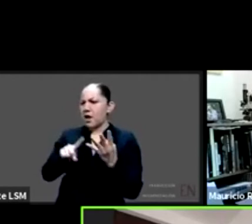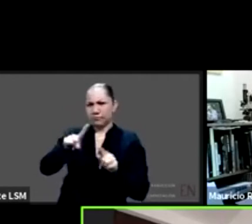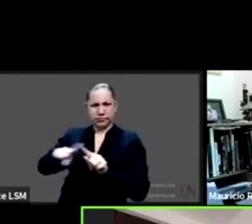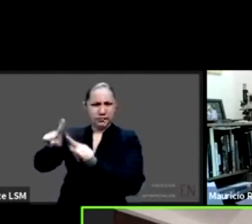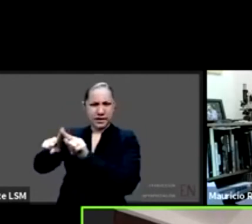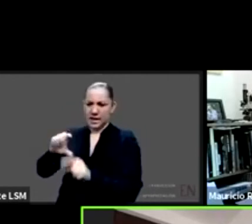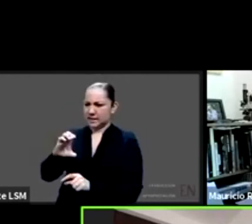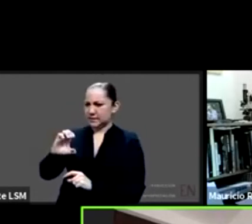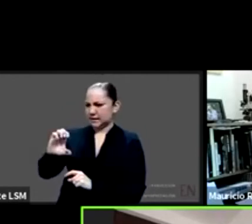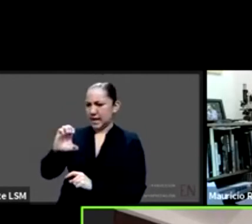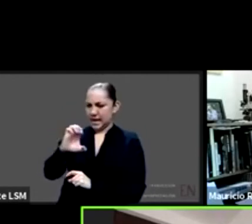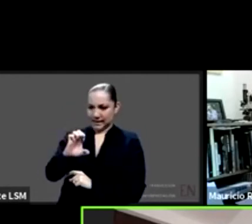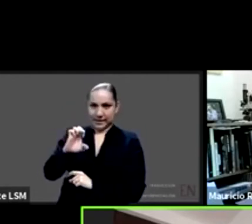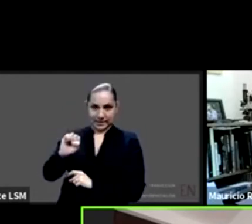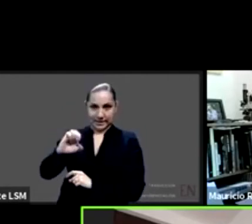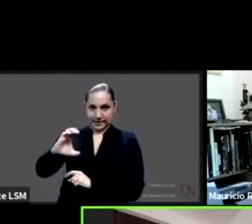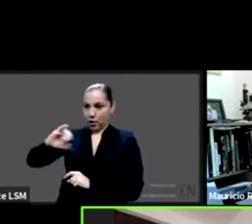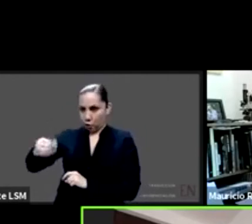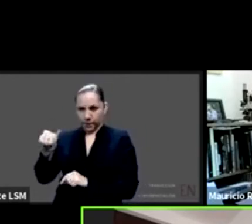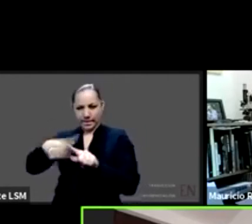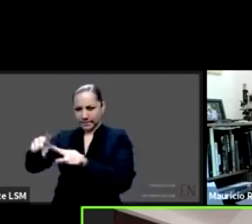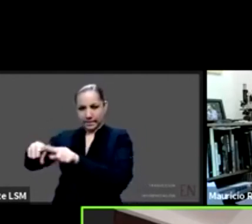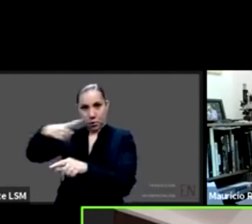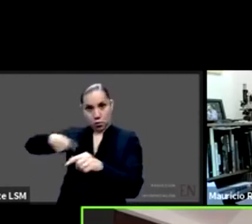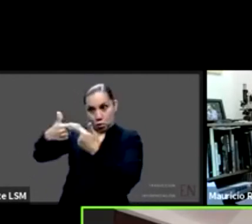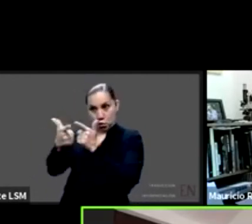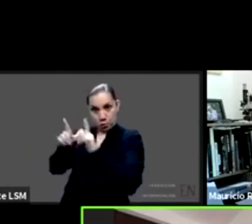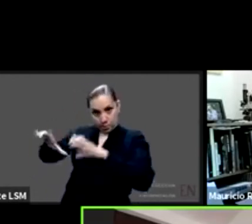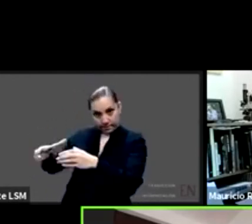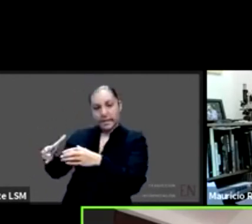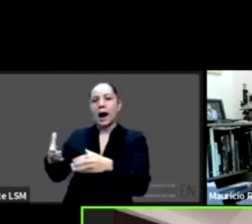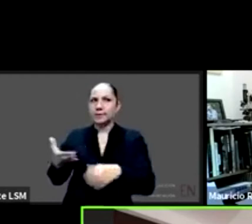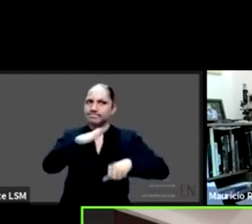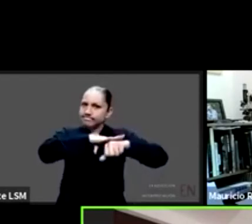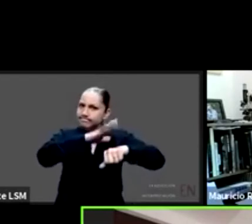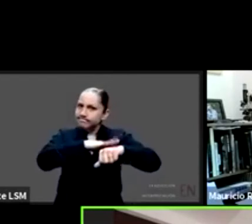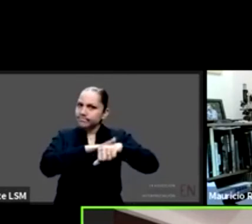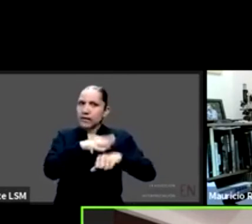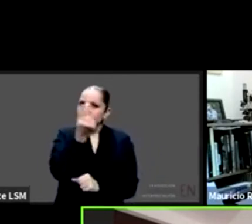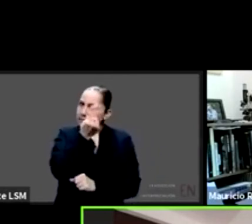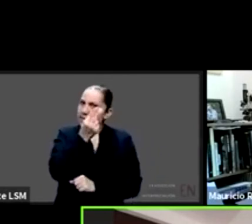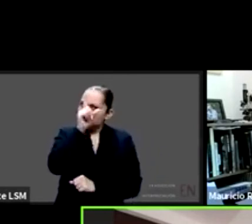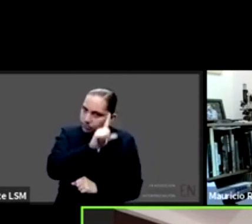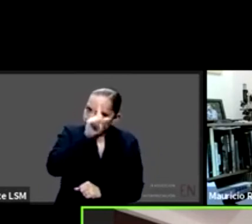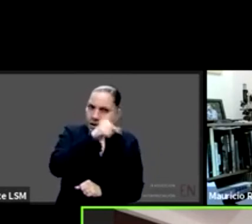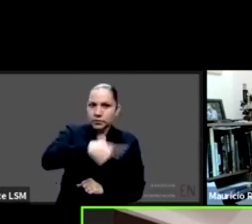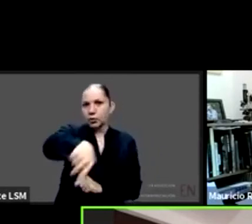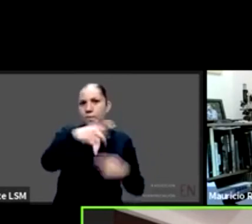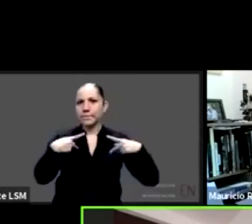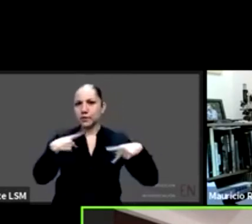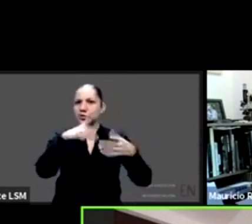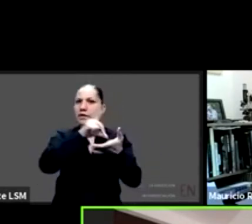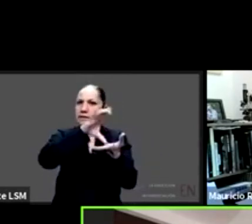emitir unas recomendaciones para esta población para las personas con discapacidad y más de aquellas personas que